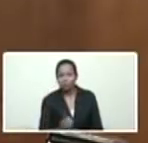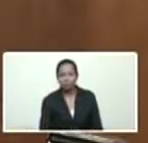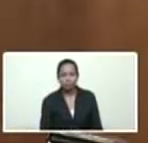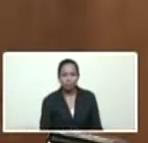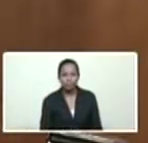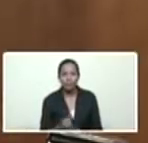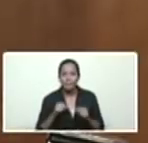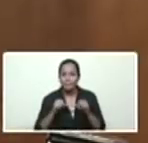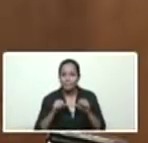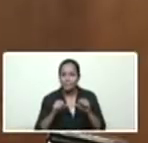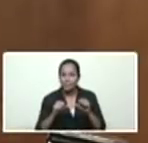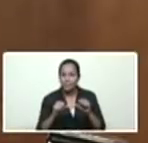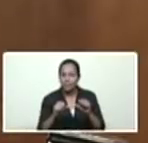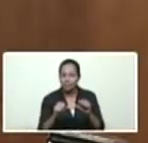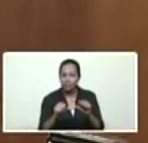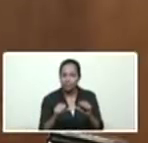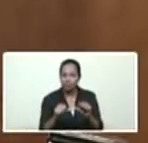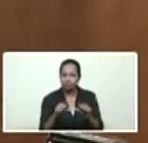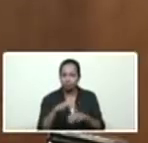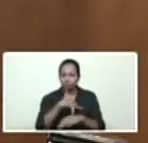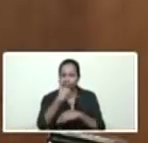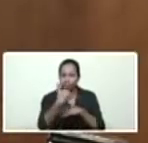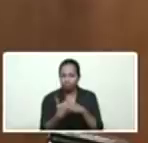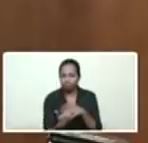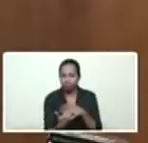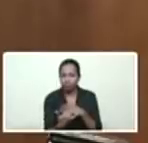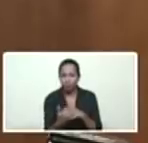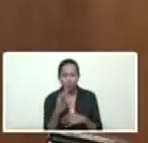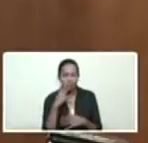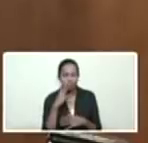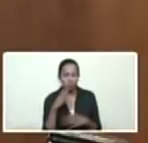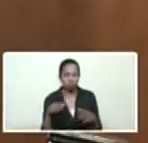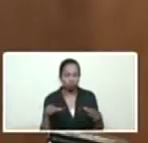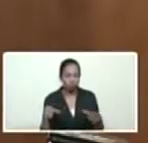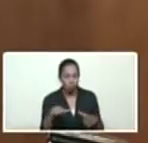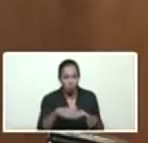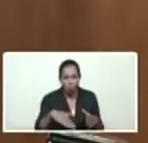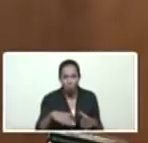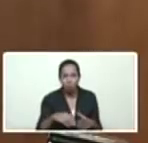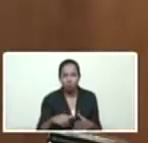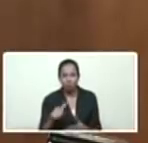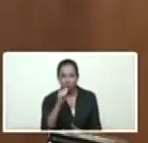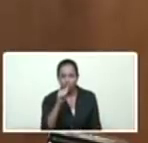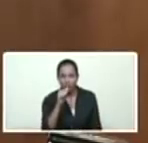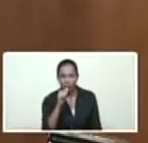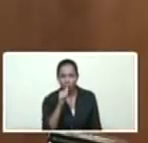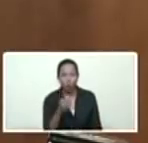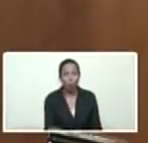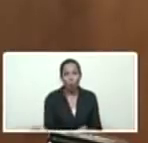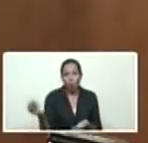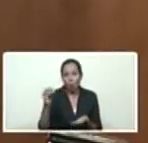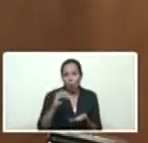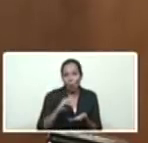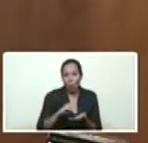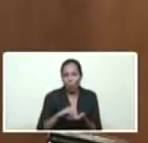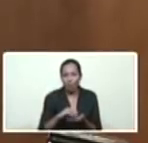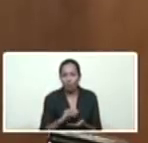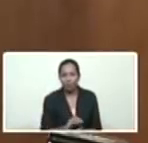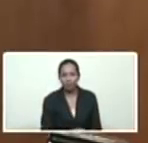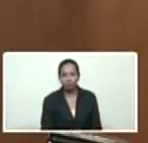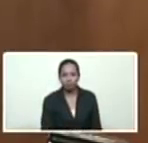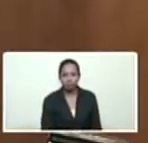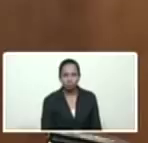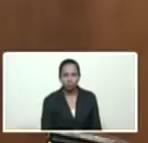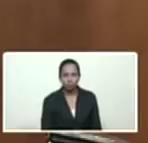seguir, mira, afinando los planes, los pozos de agua, los pozos de agua reactivados, los afluentes